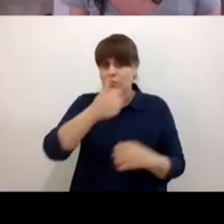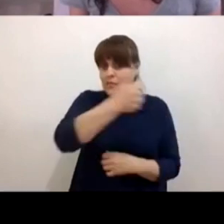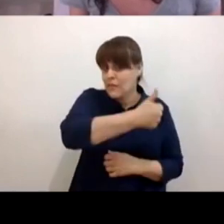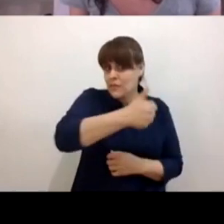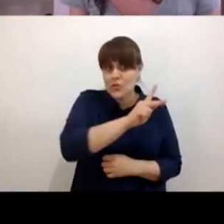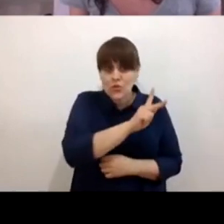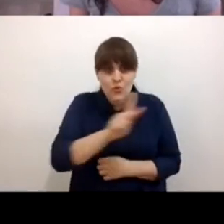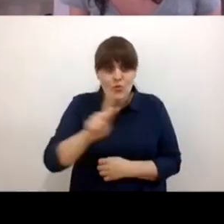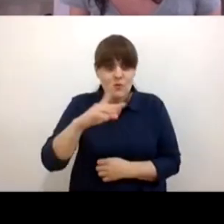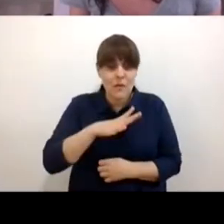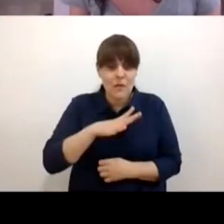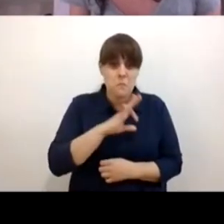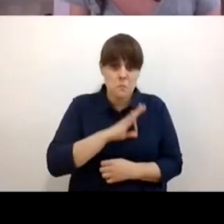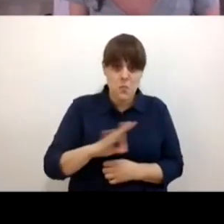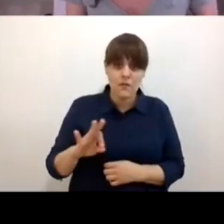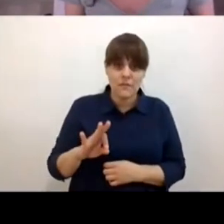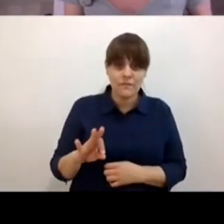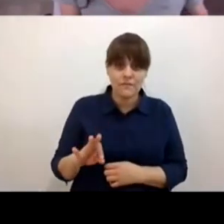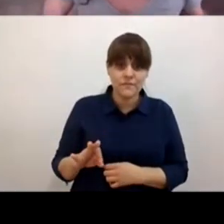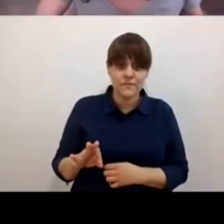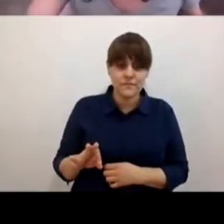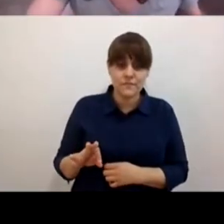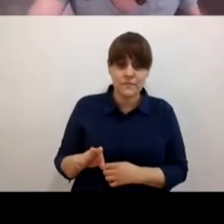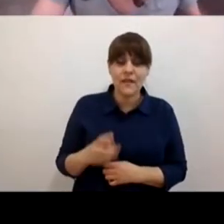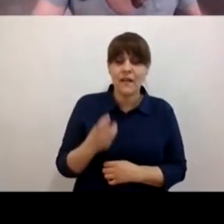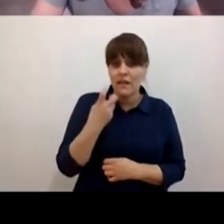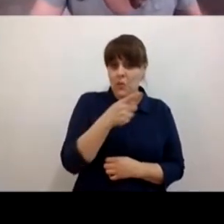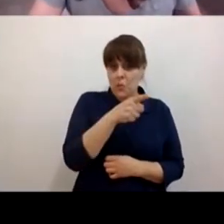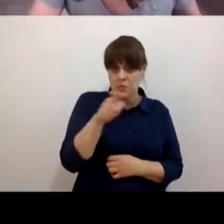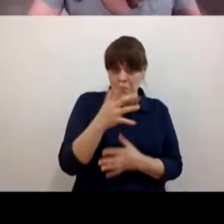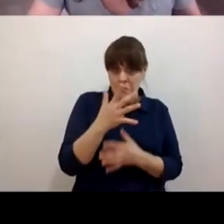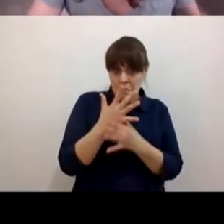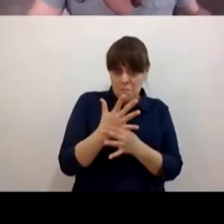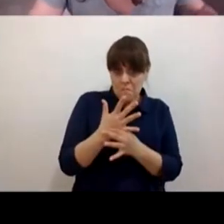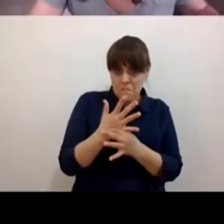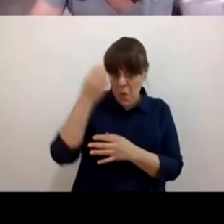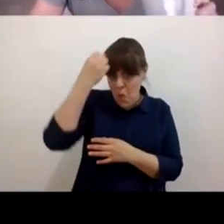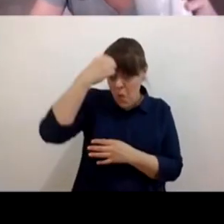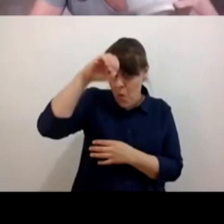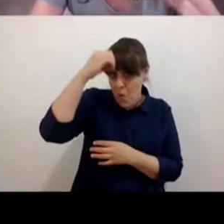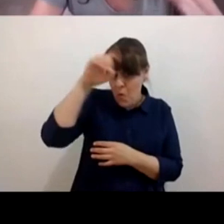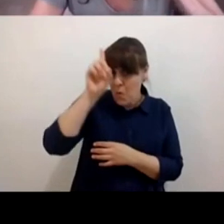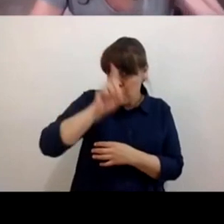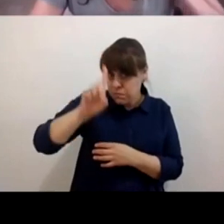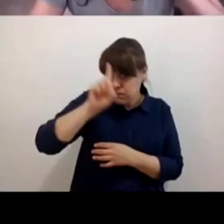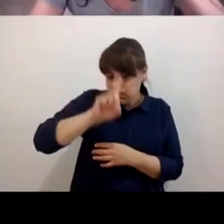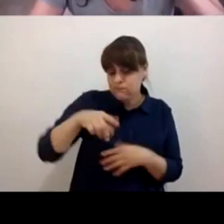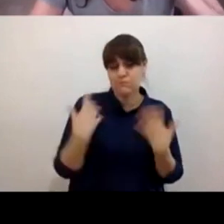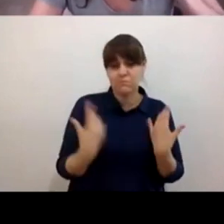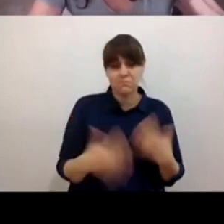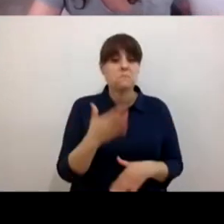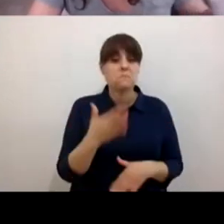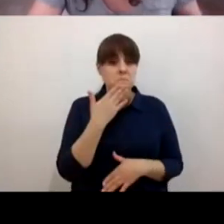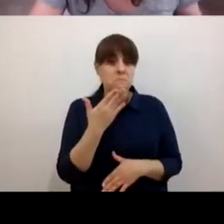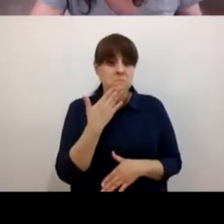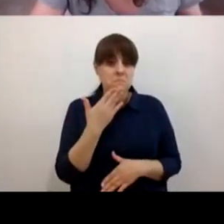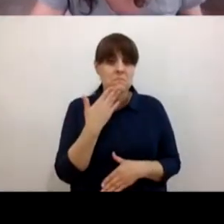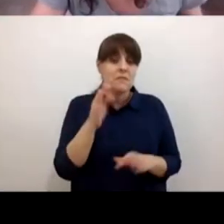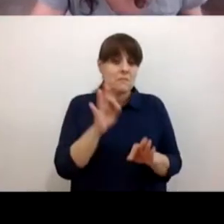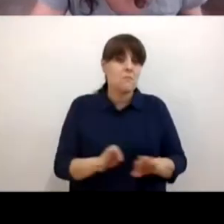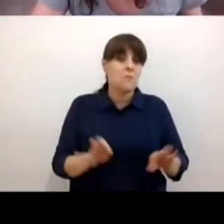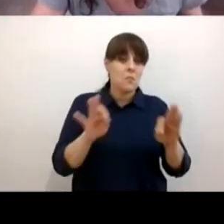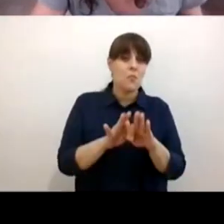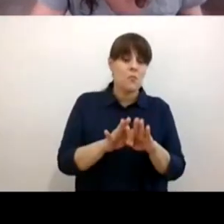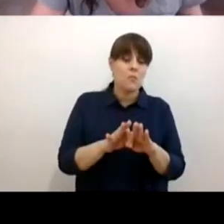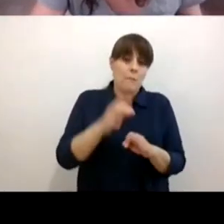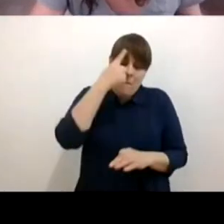y ya nos das y ya nos dan muy buenos tips que honestamente me parecen muy importantes